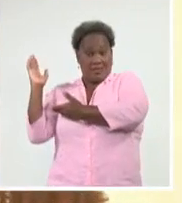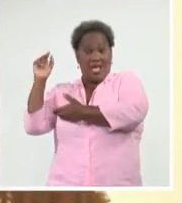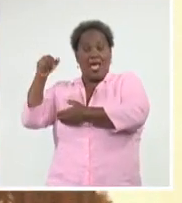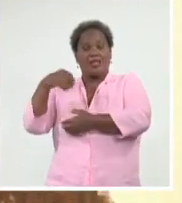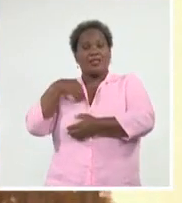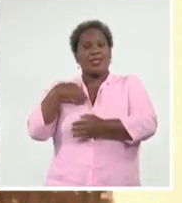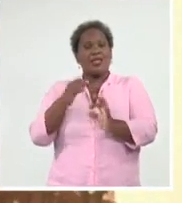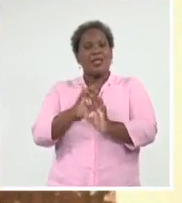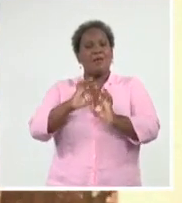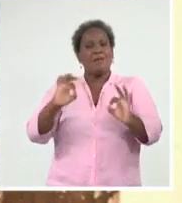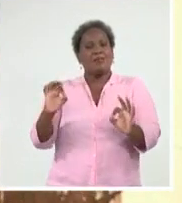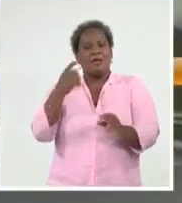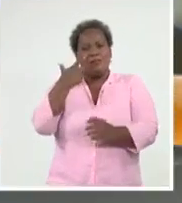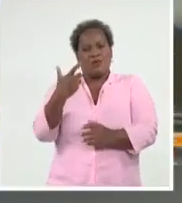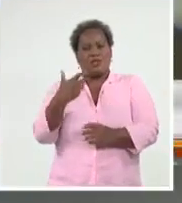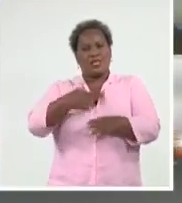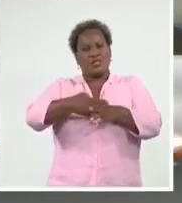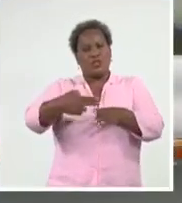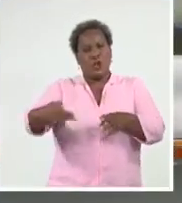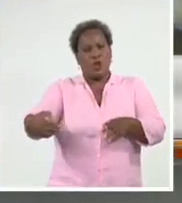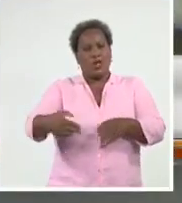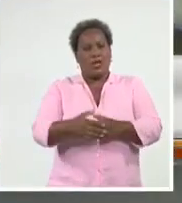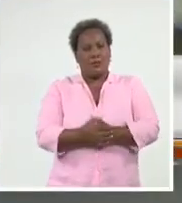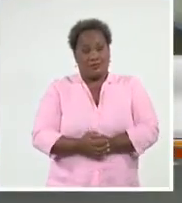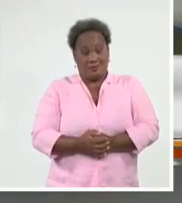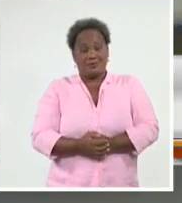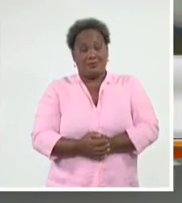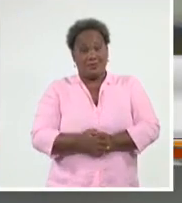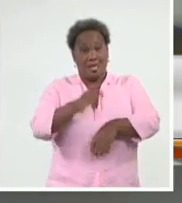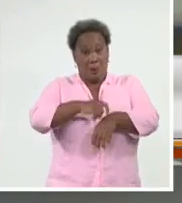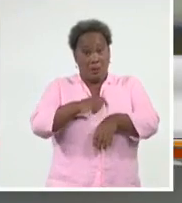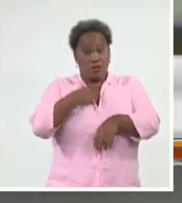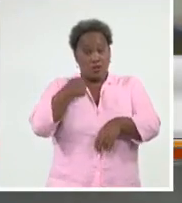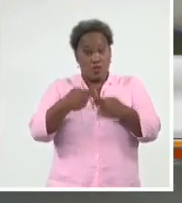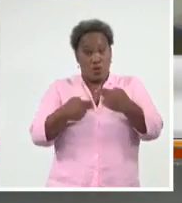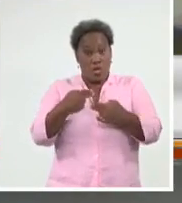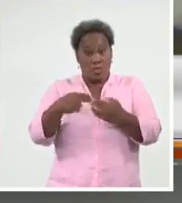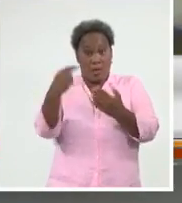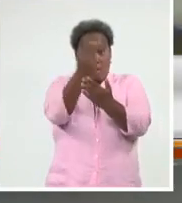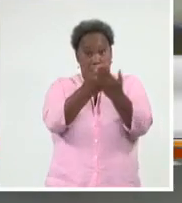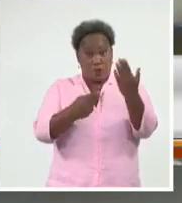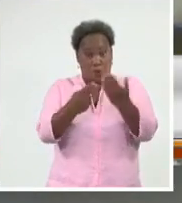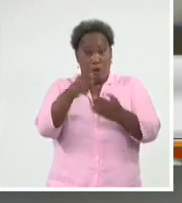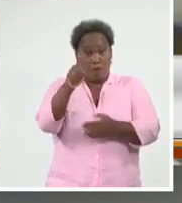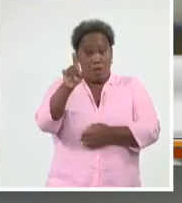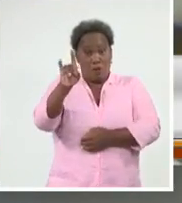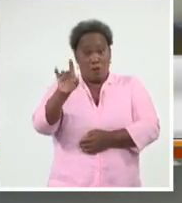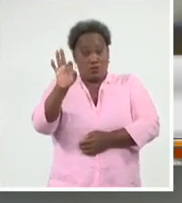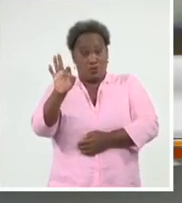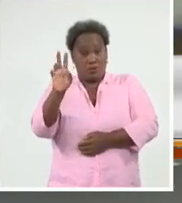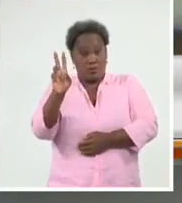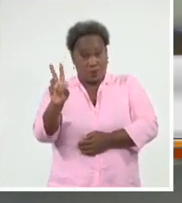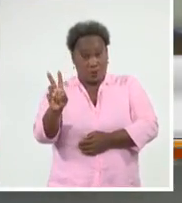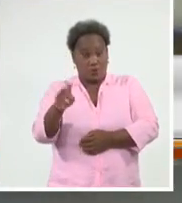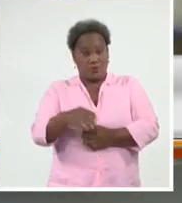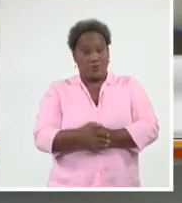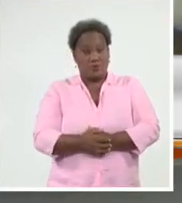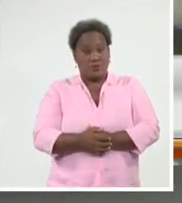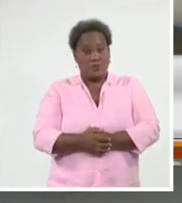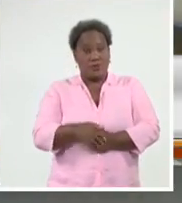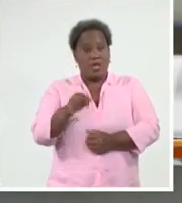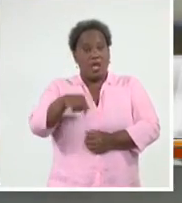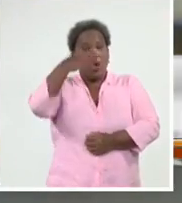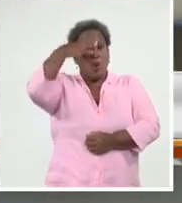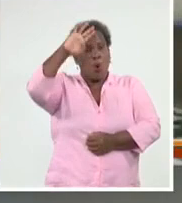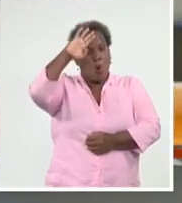especiales significaciones históricas. En los momentos que realicé ese grabado, año 1982, se ha encontrado el país